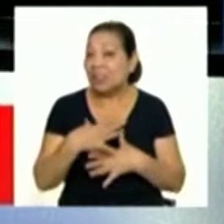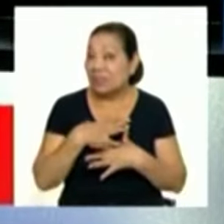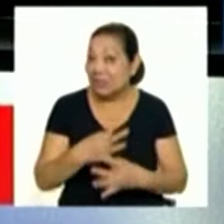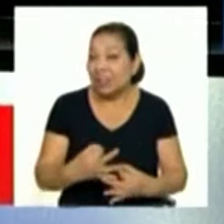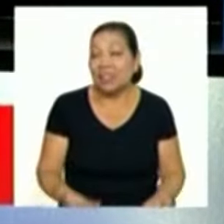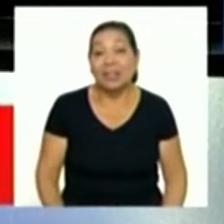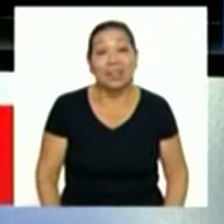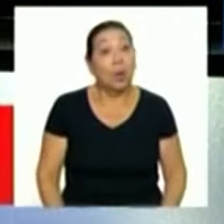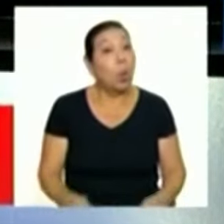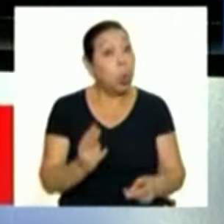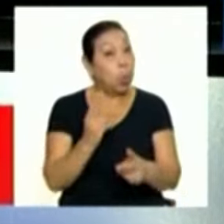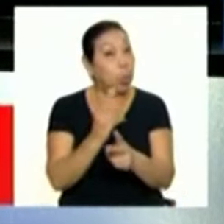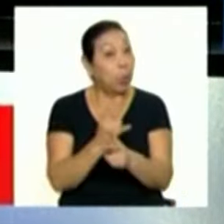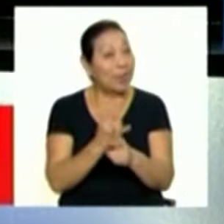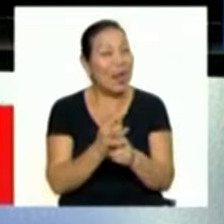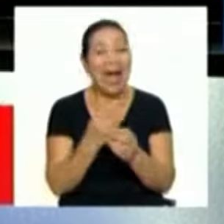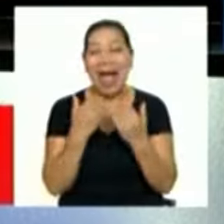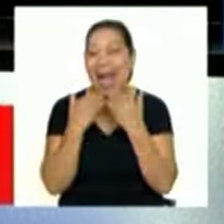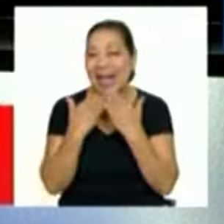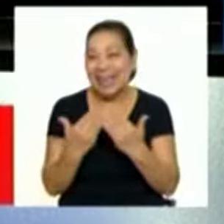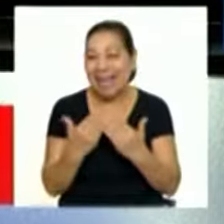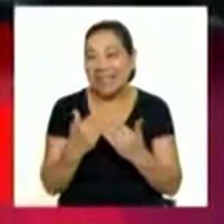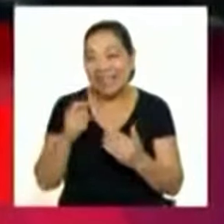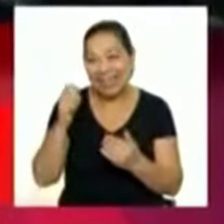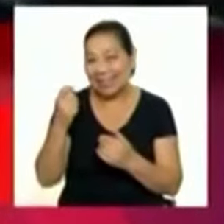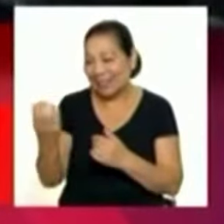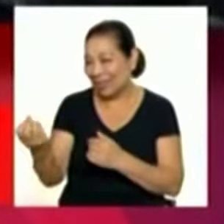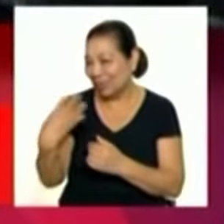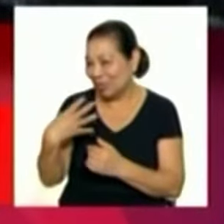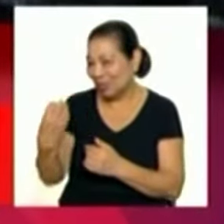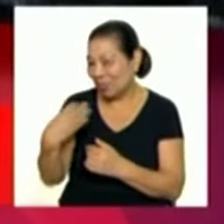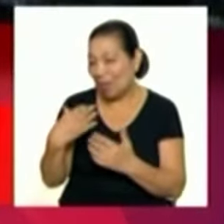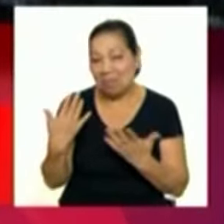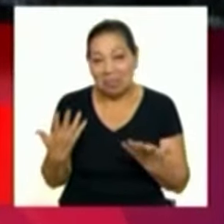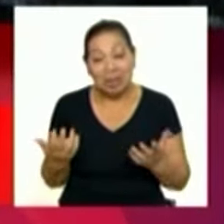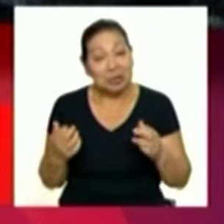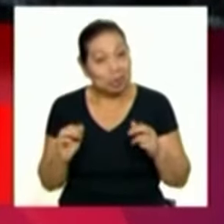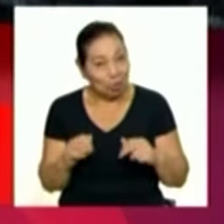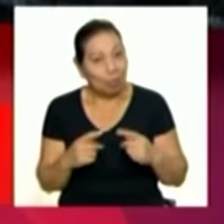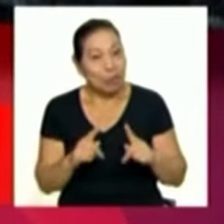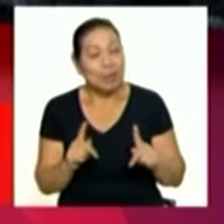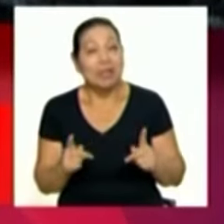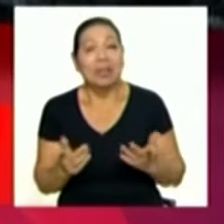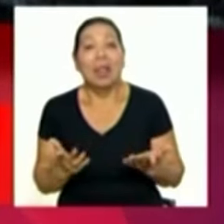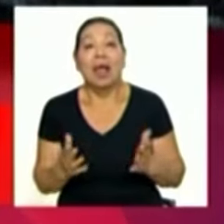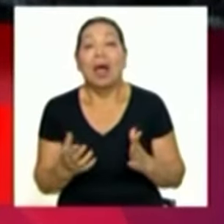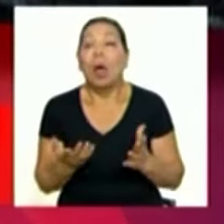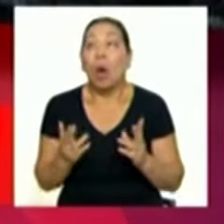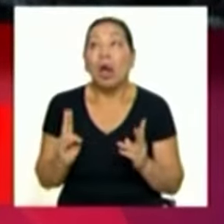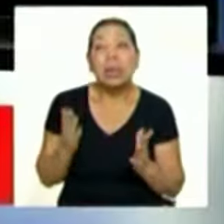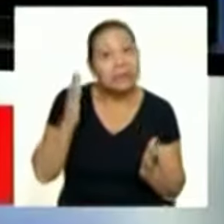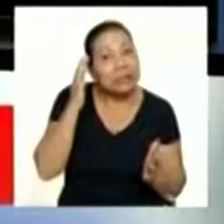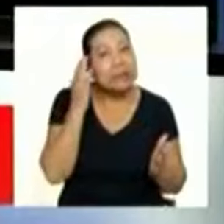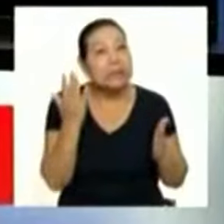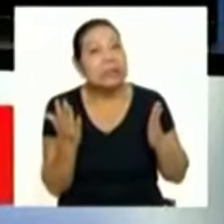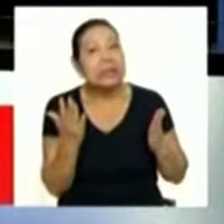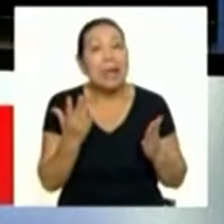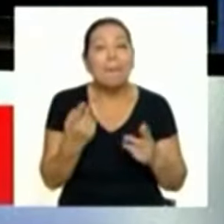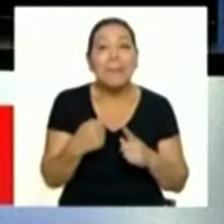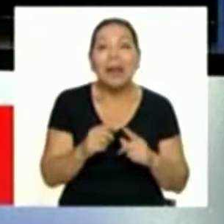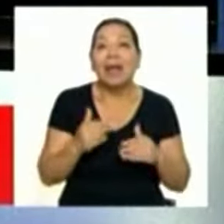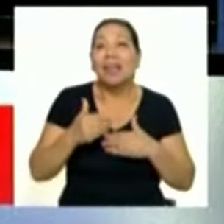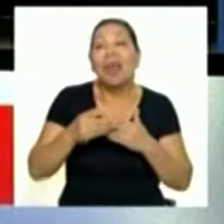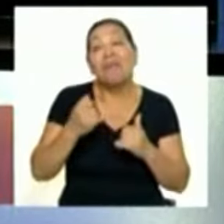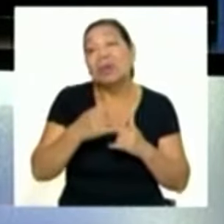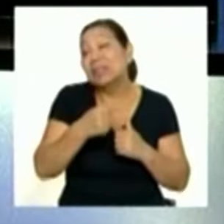a tomar las previsiones. Muchísimas gracias, ingeniera, por traernos estos datos porque sin duda nos permite un poco programarnos, ¿no?, como para las actividades